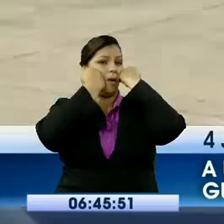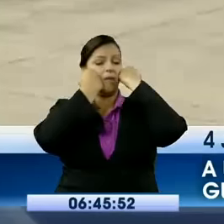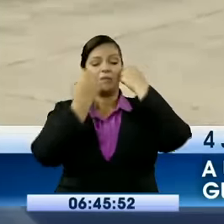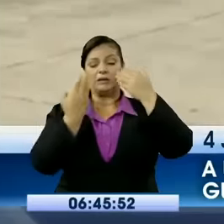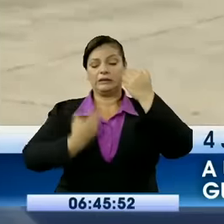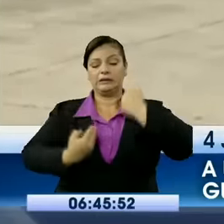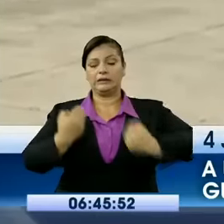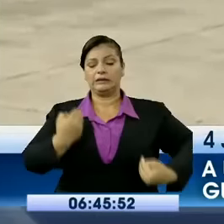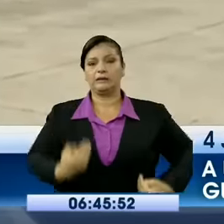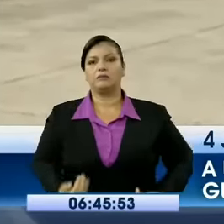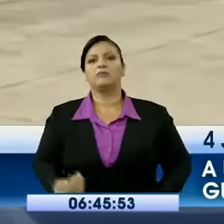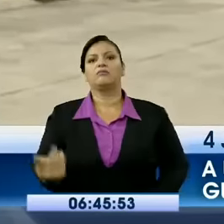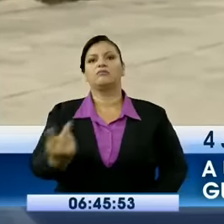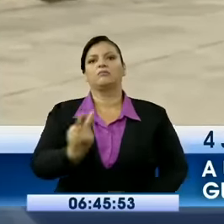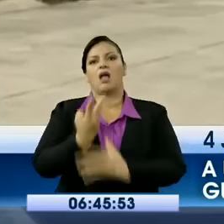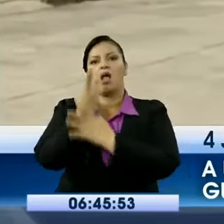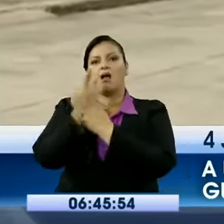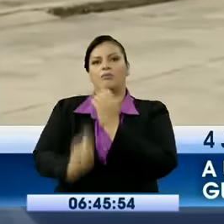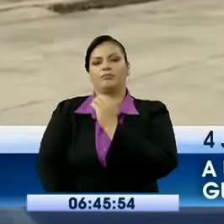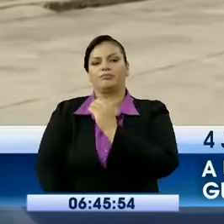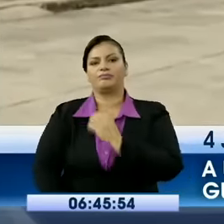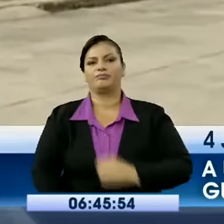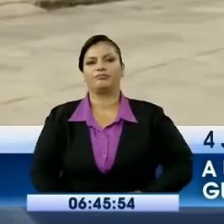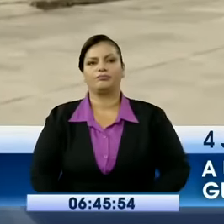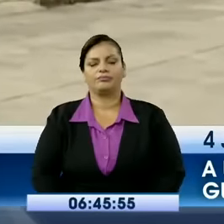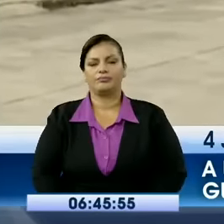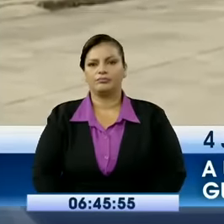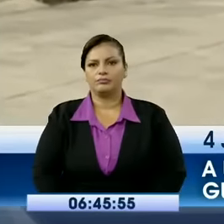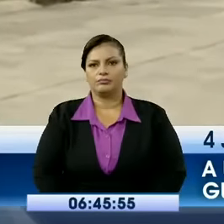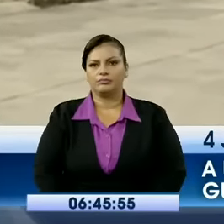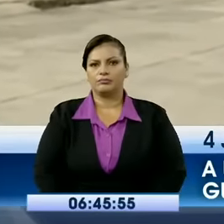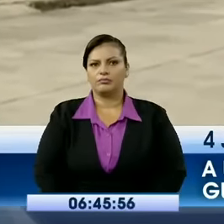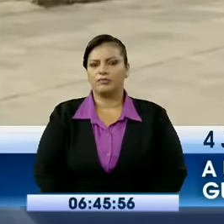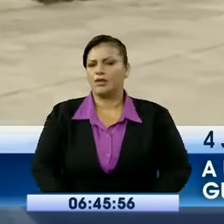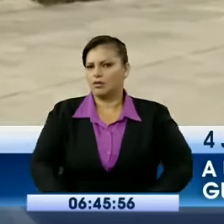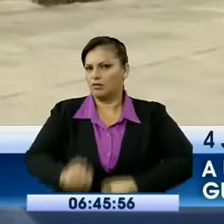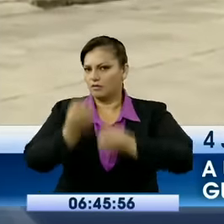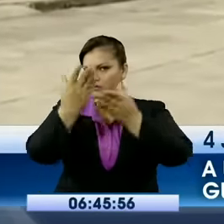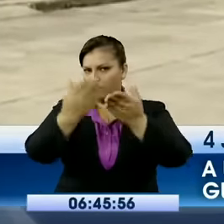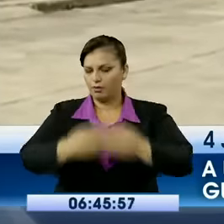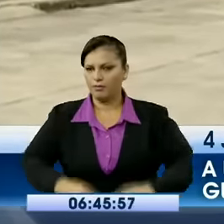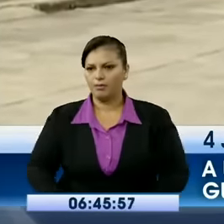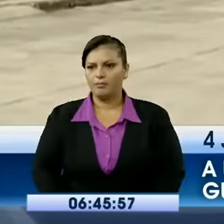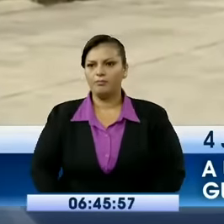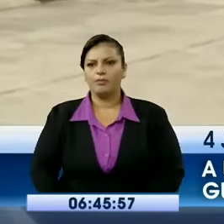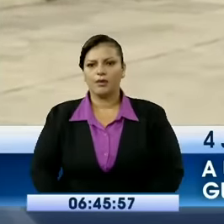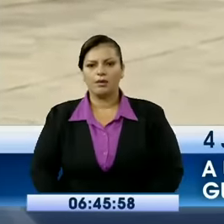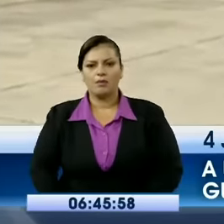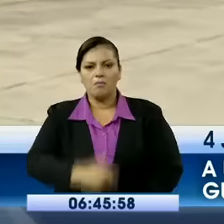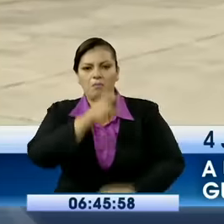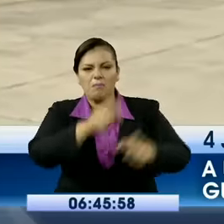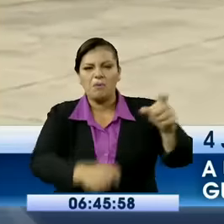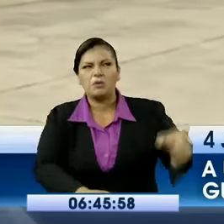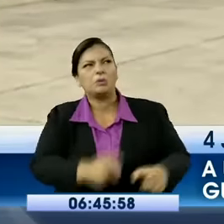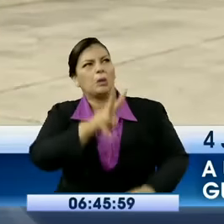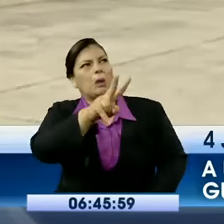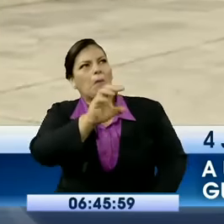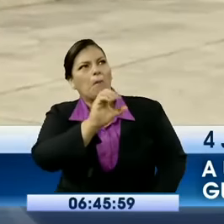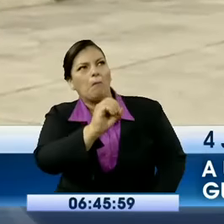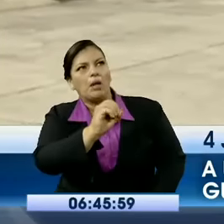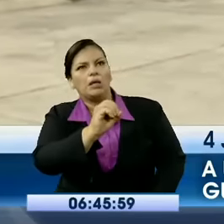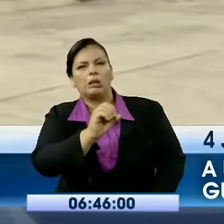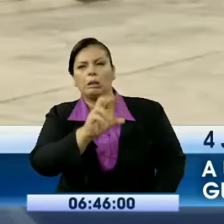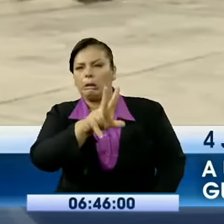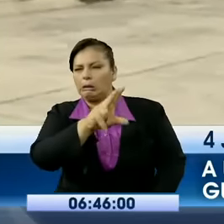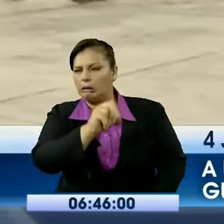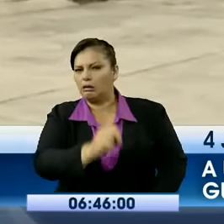Ya, lo que pasó es que vinieron como unos 20 a 30 vandálicos a pegarle a una sola persona,